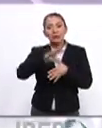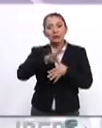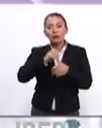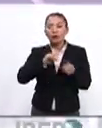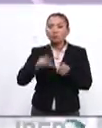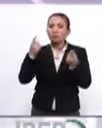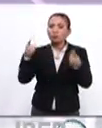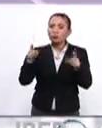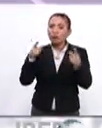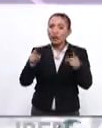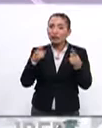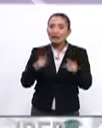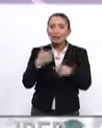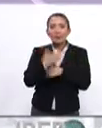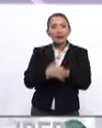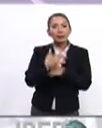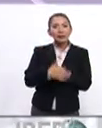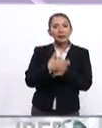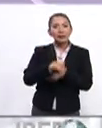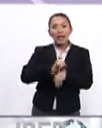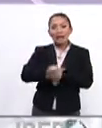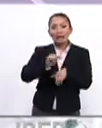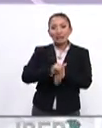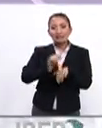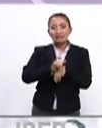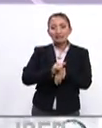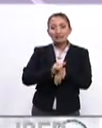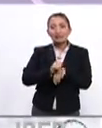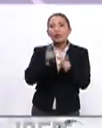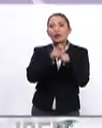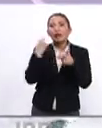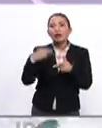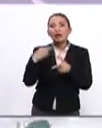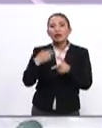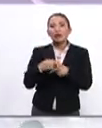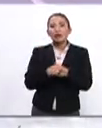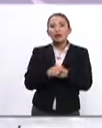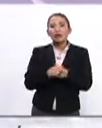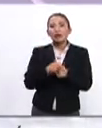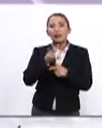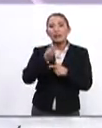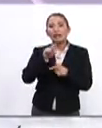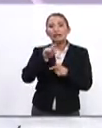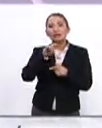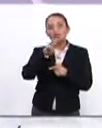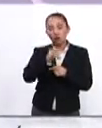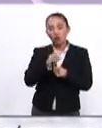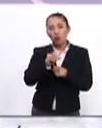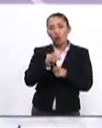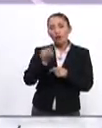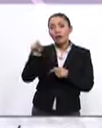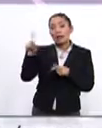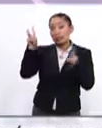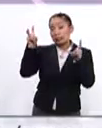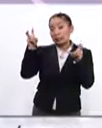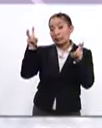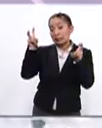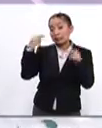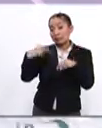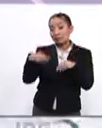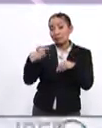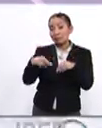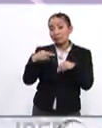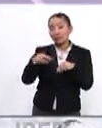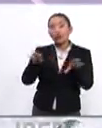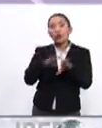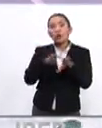los dejamos con música mientras tanto Argentina y este grupo se llama Leberisto y un título que se